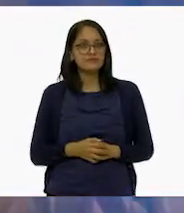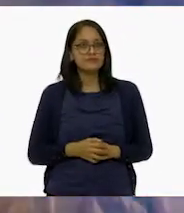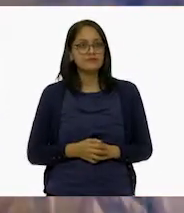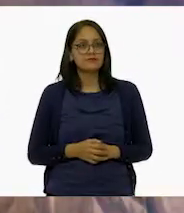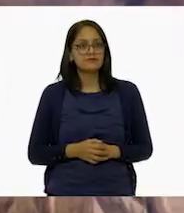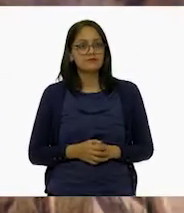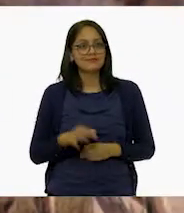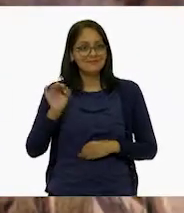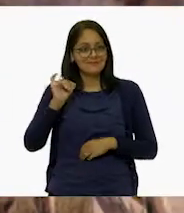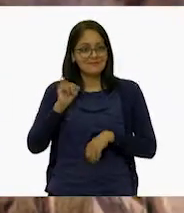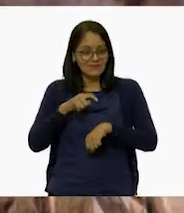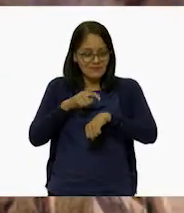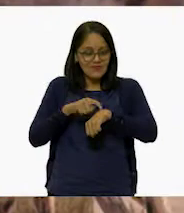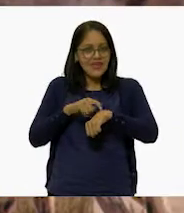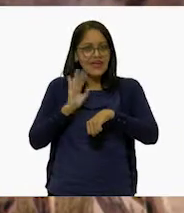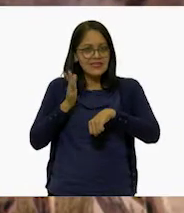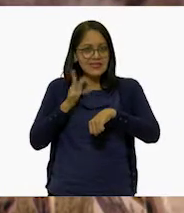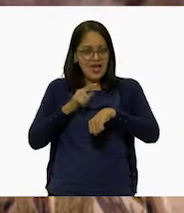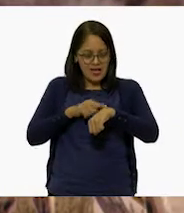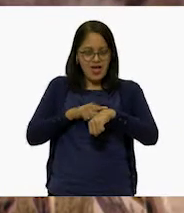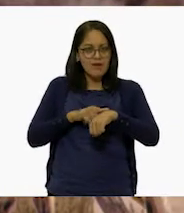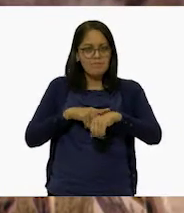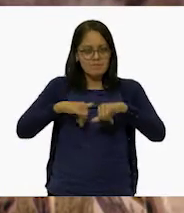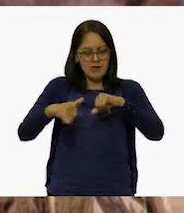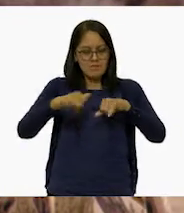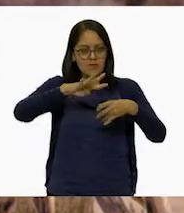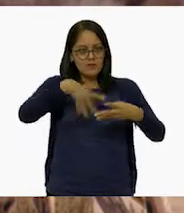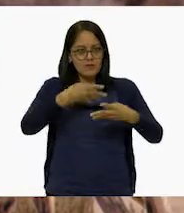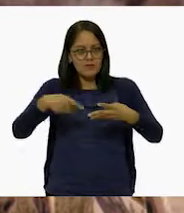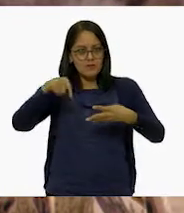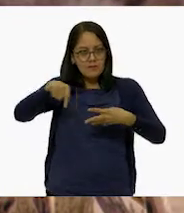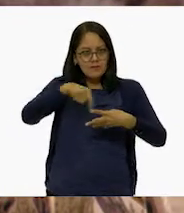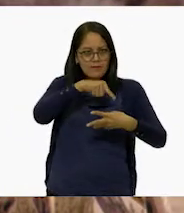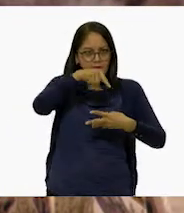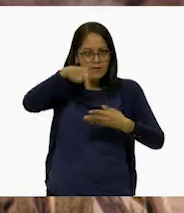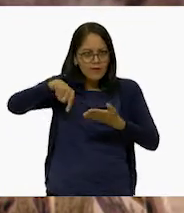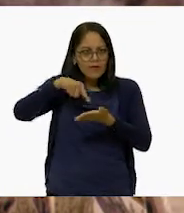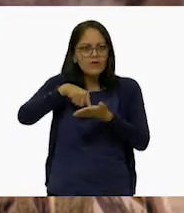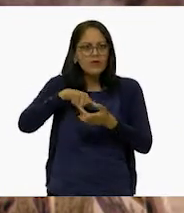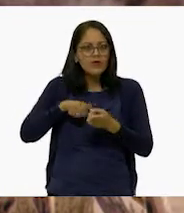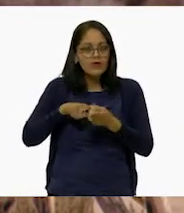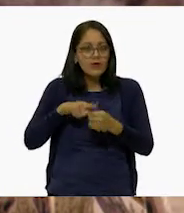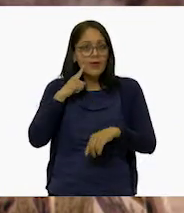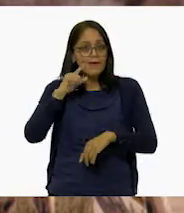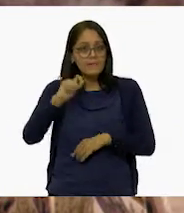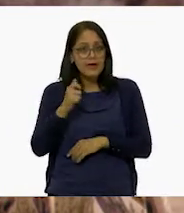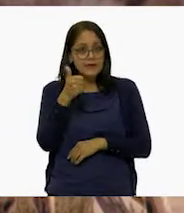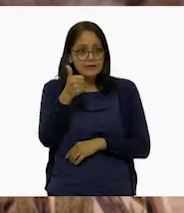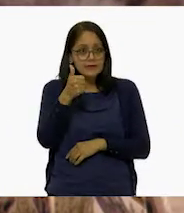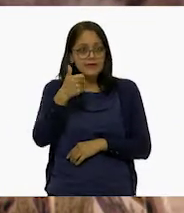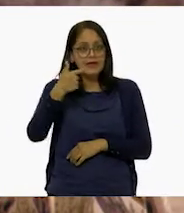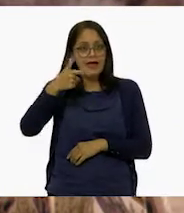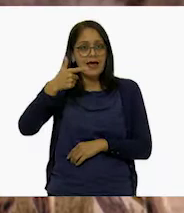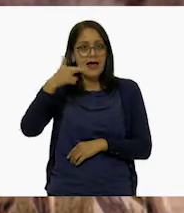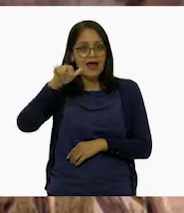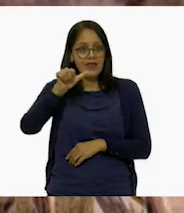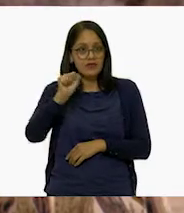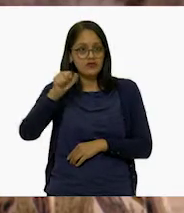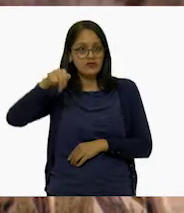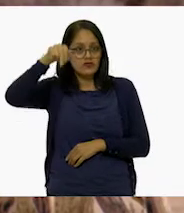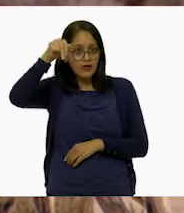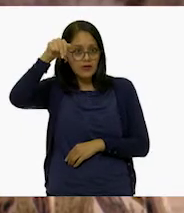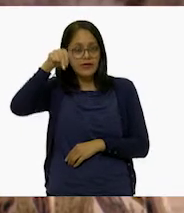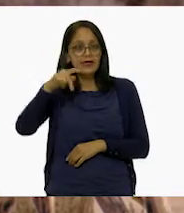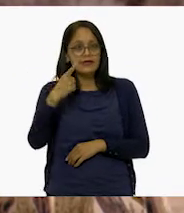Sí. Ya me da coordenadas, maestra. Dice, 26 grados norte y 103